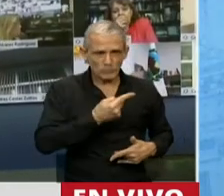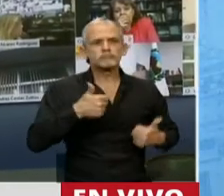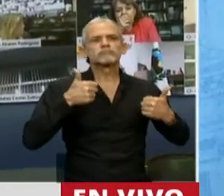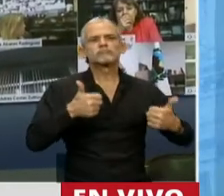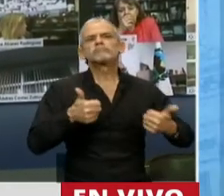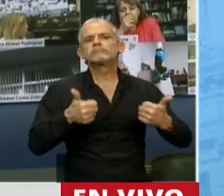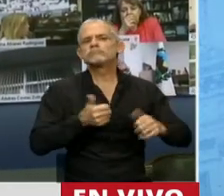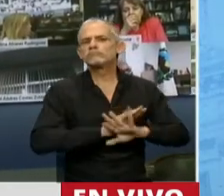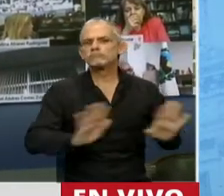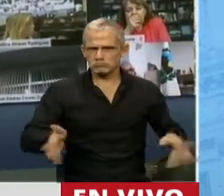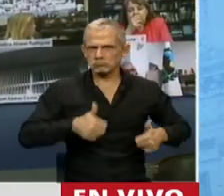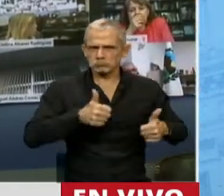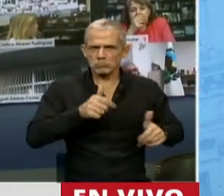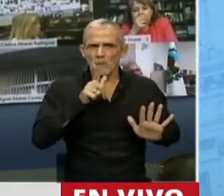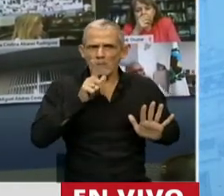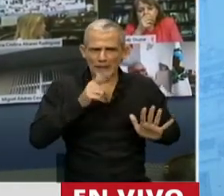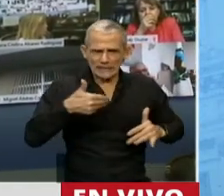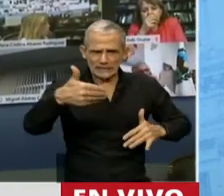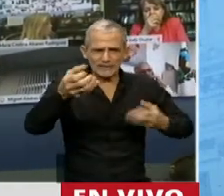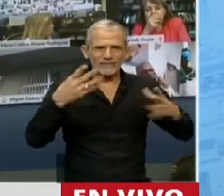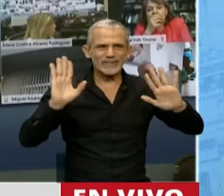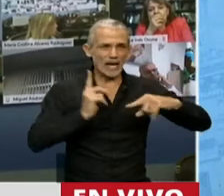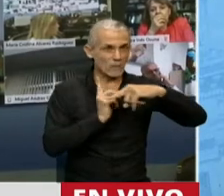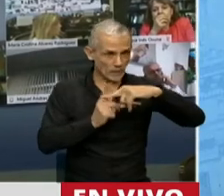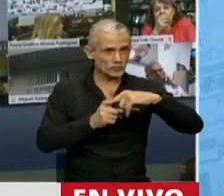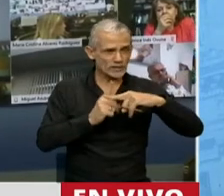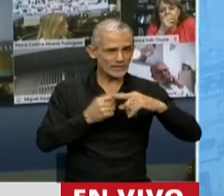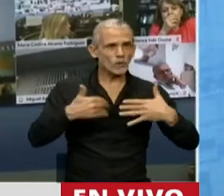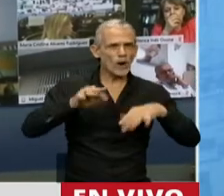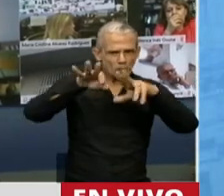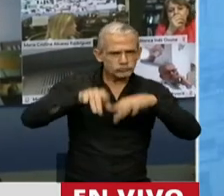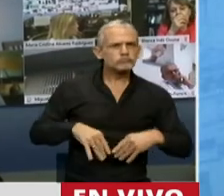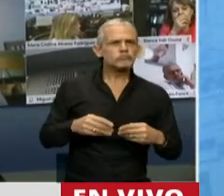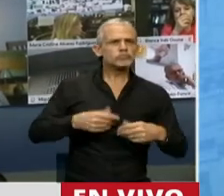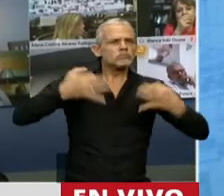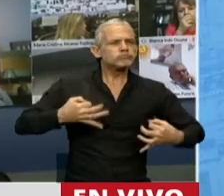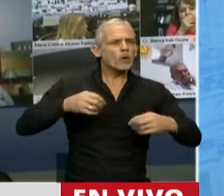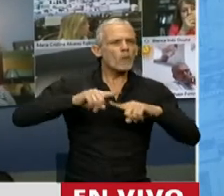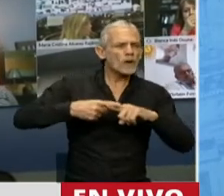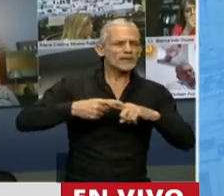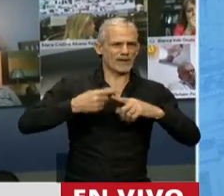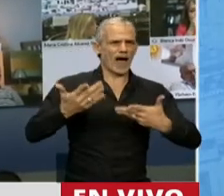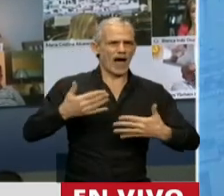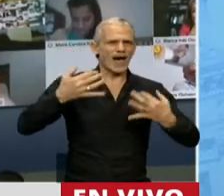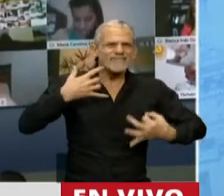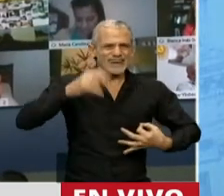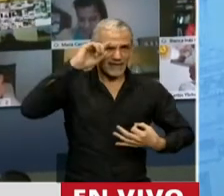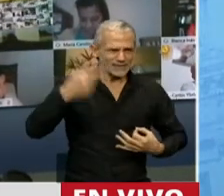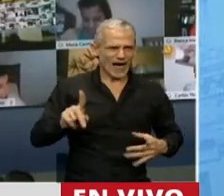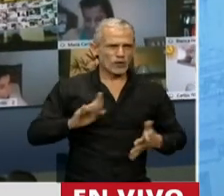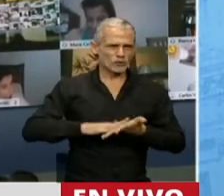son muy auspiciosos. Propone formular una verdadera política de Estado para la cuestión Malvinas.